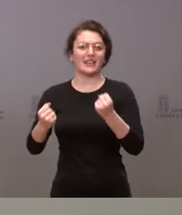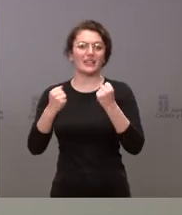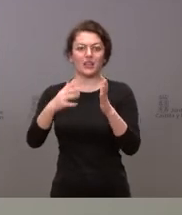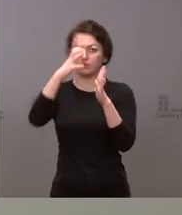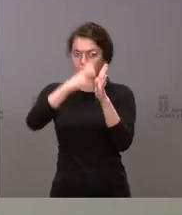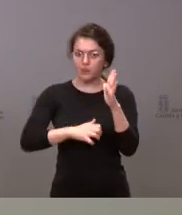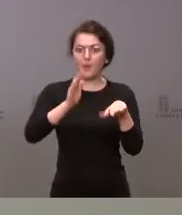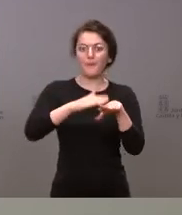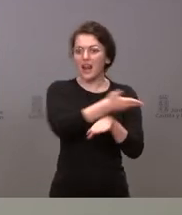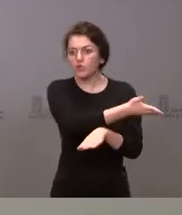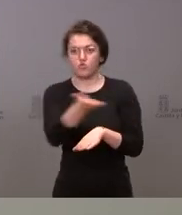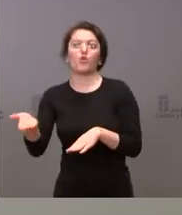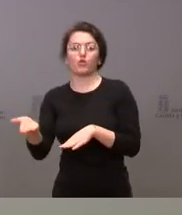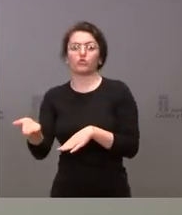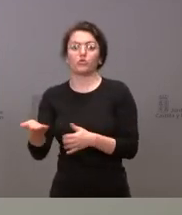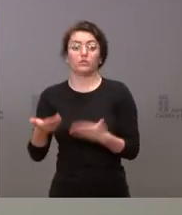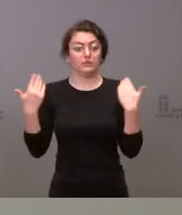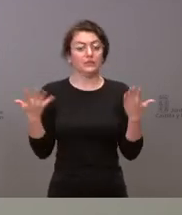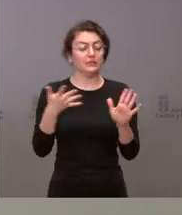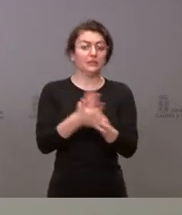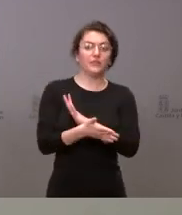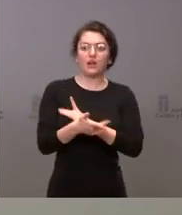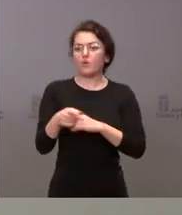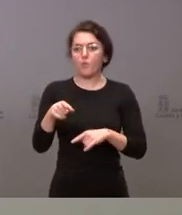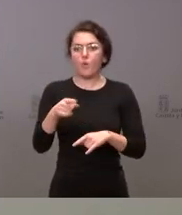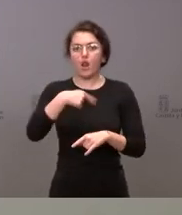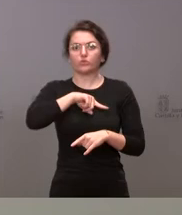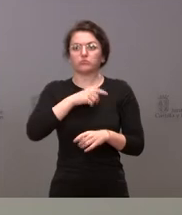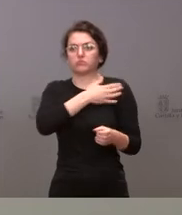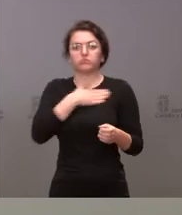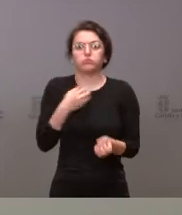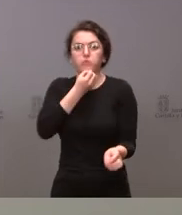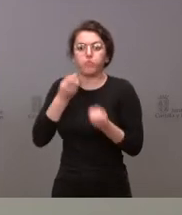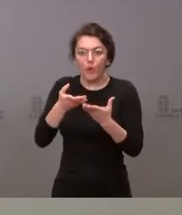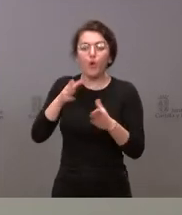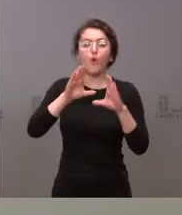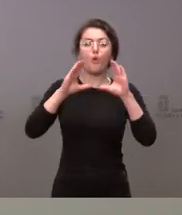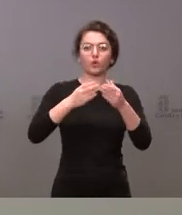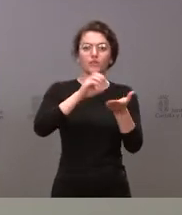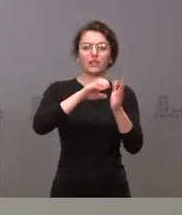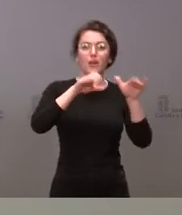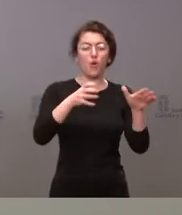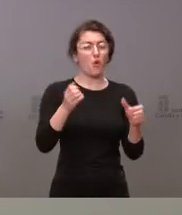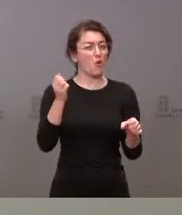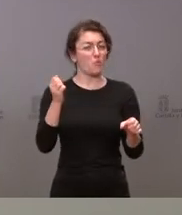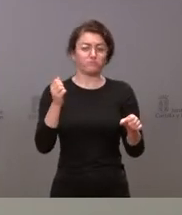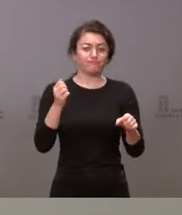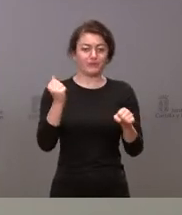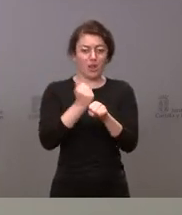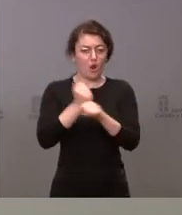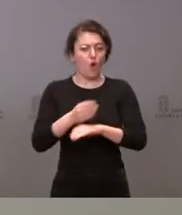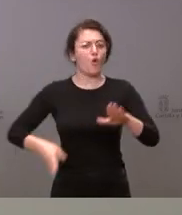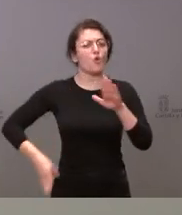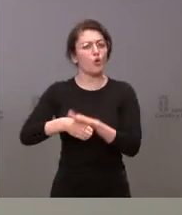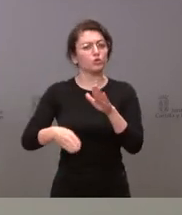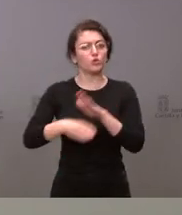por tanto desde aquí queremos lanzar este mensaje muy claro de que la Junta de Castilla y León sigue funcionando sigue atendiendo los servicios públicos